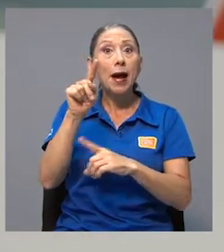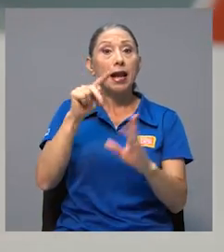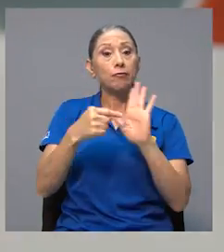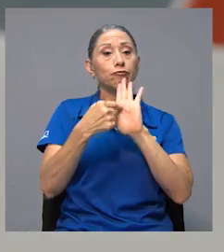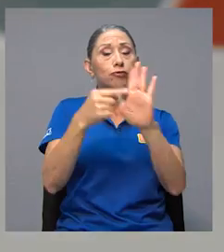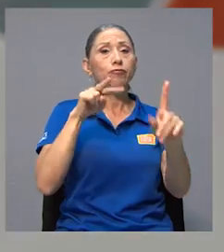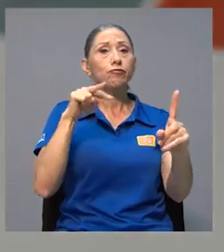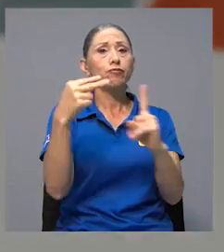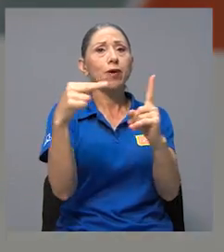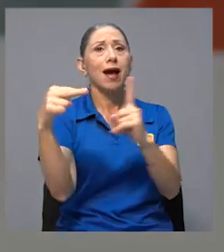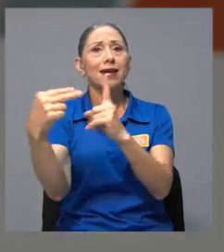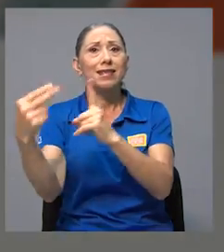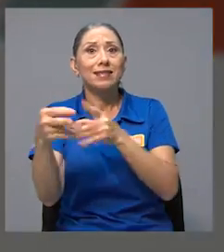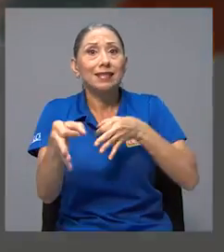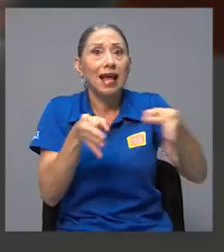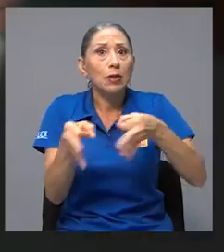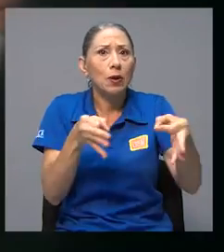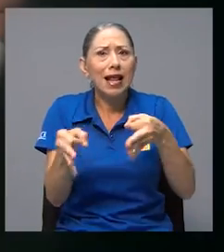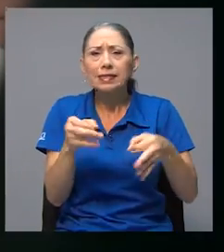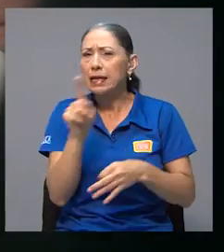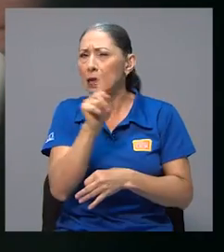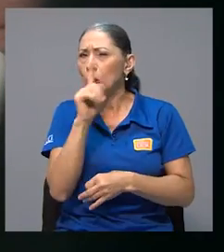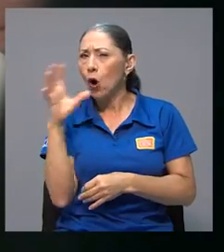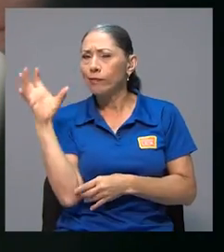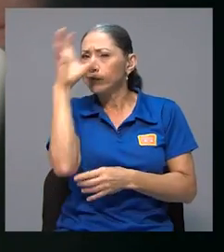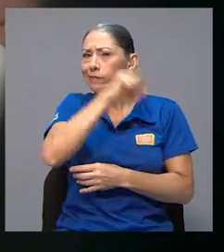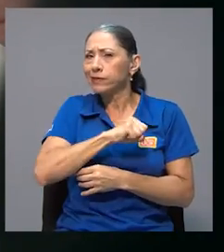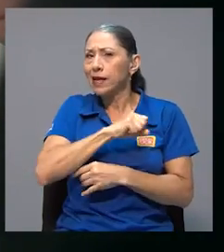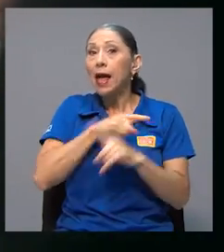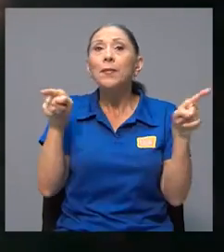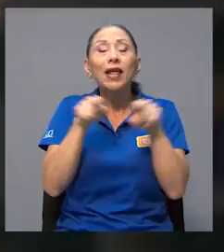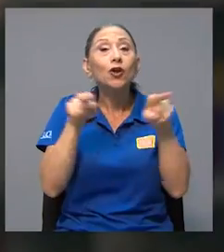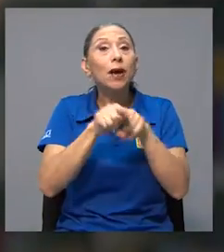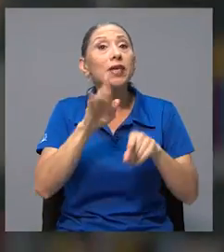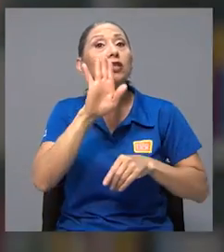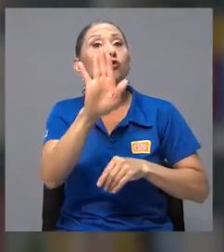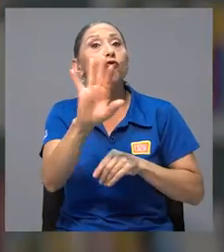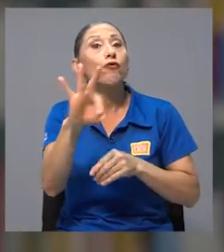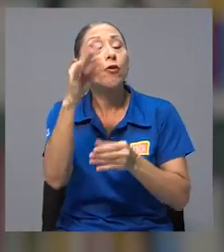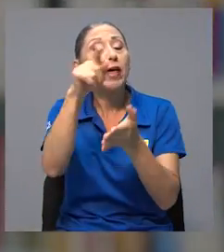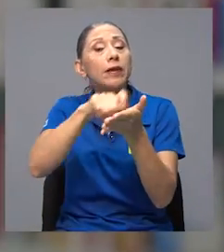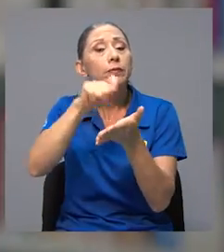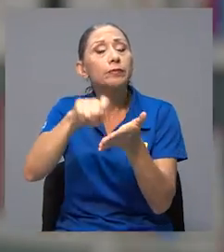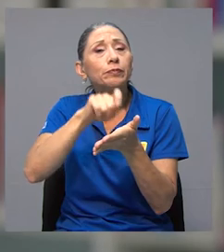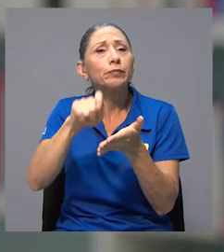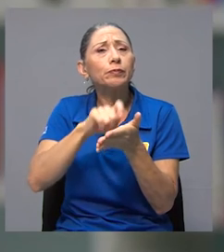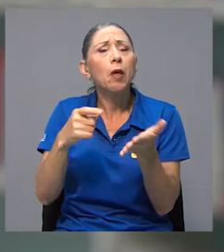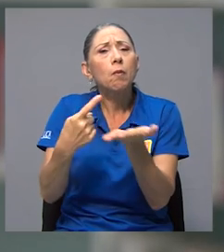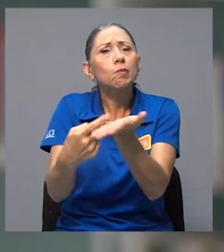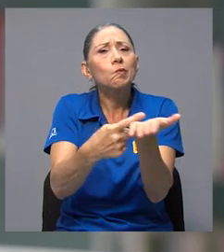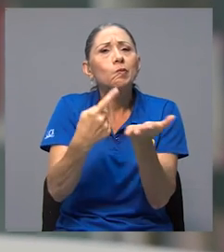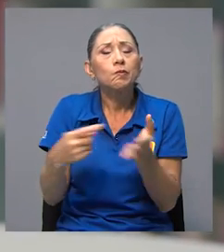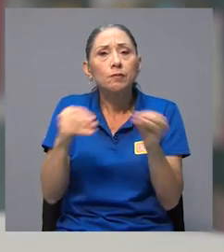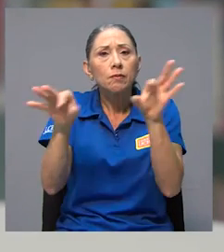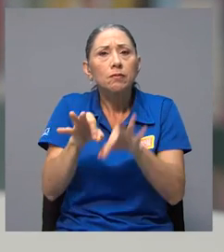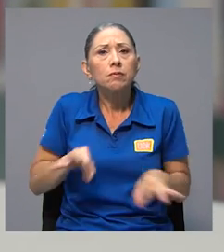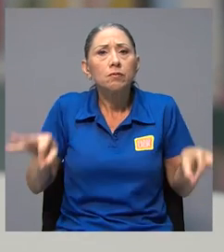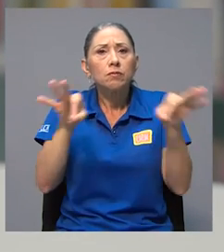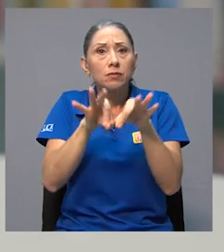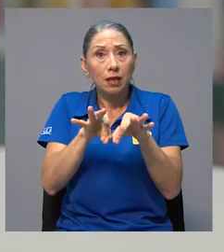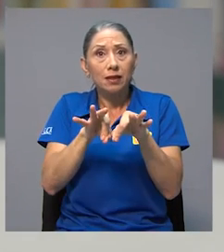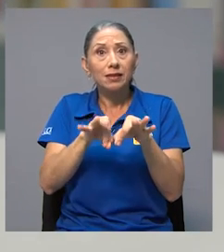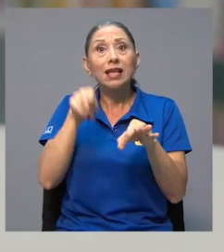aristas argumentales menos evidentes, pero también sus efectos discursivos más importantes, los cuales